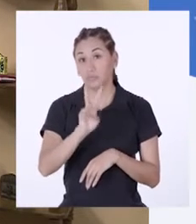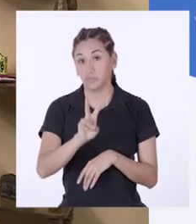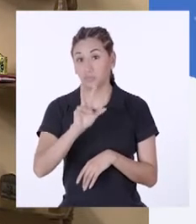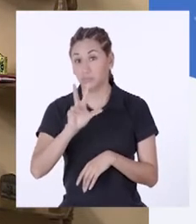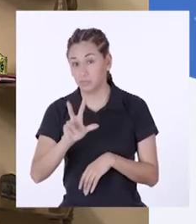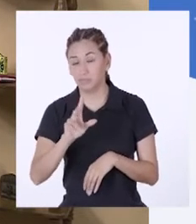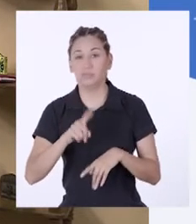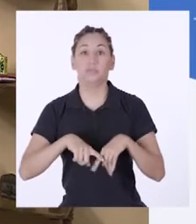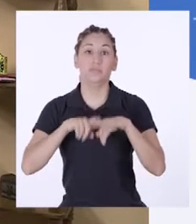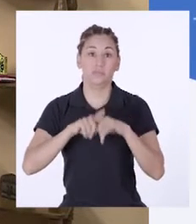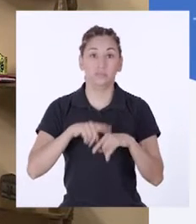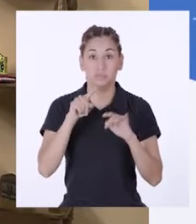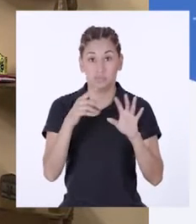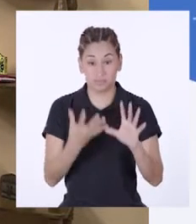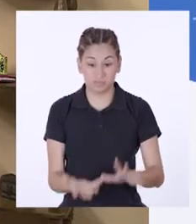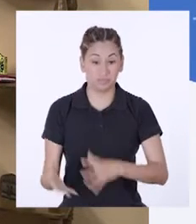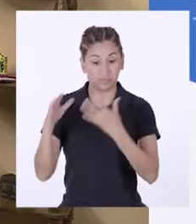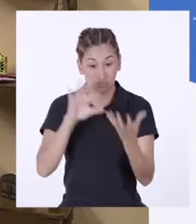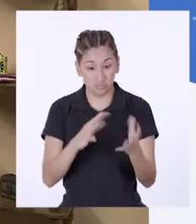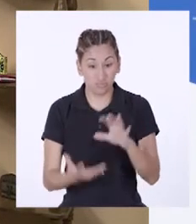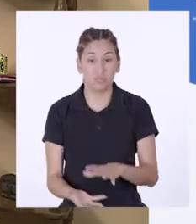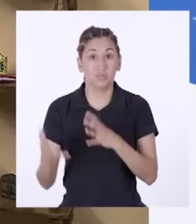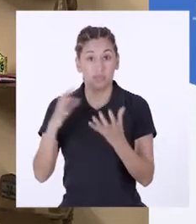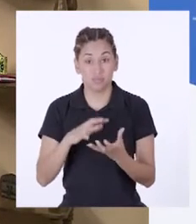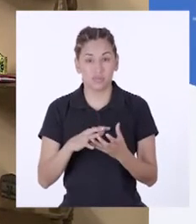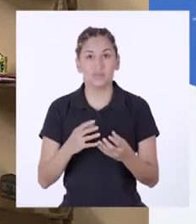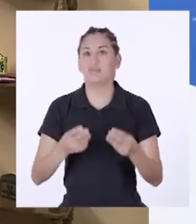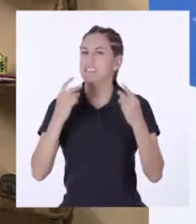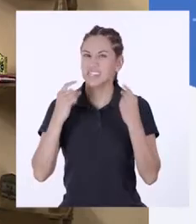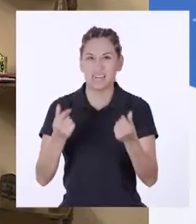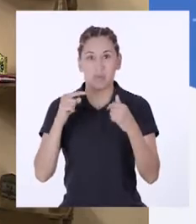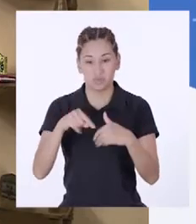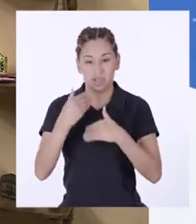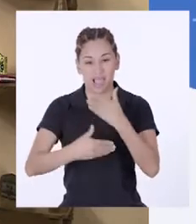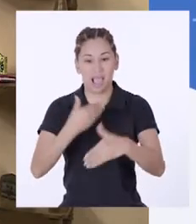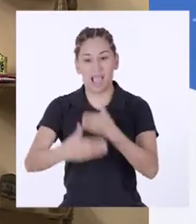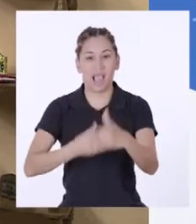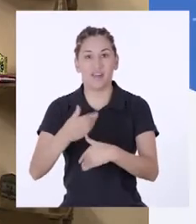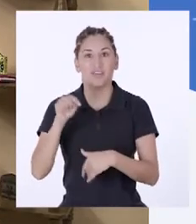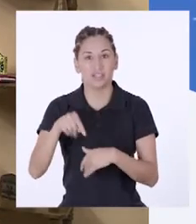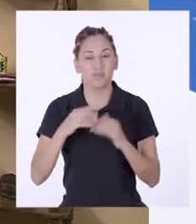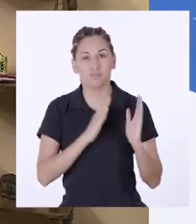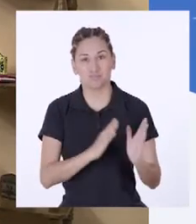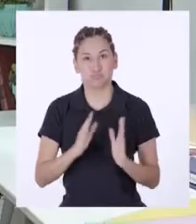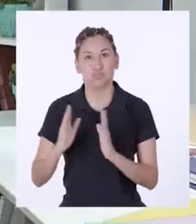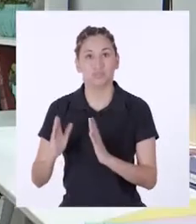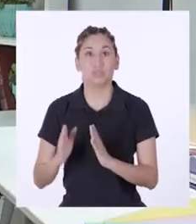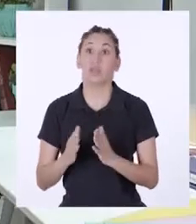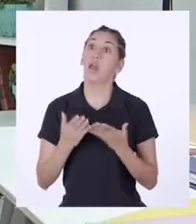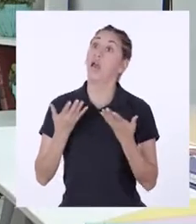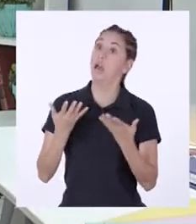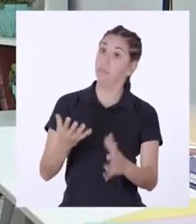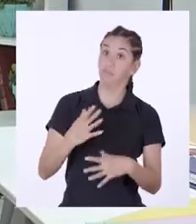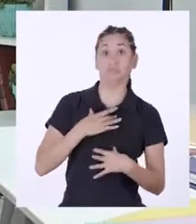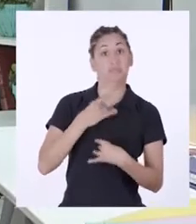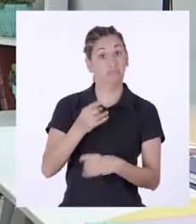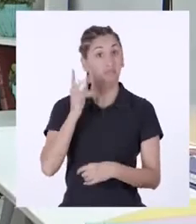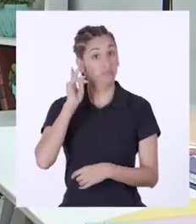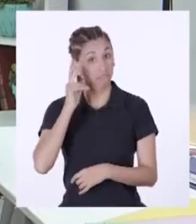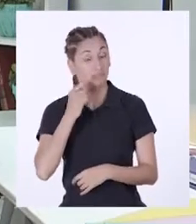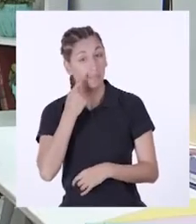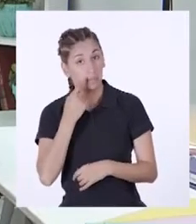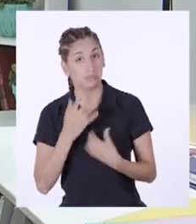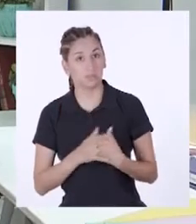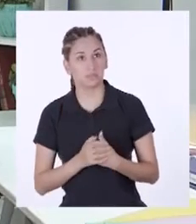Cuanto más a menudo se realicen estos volteos, más rápido avanzará el proceso. Interesante, profesor